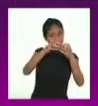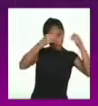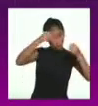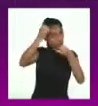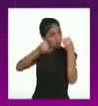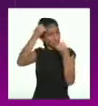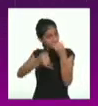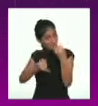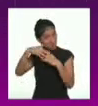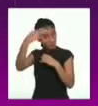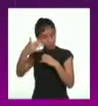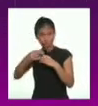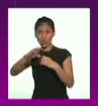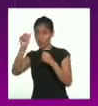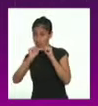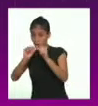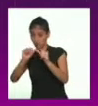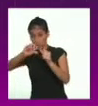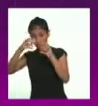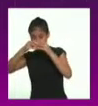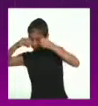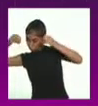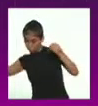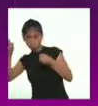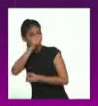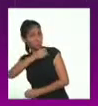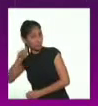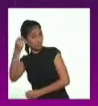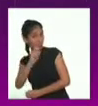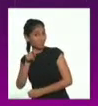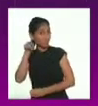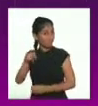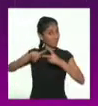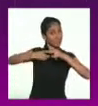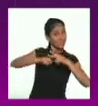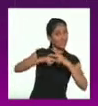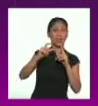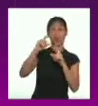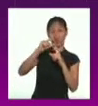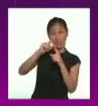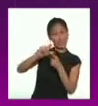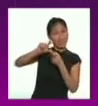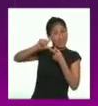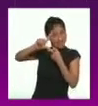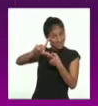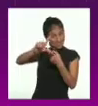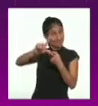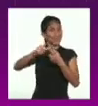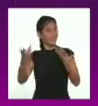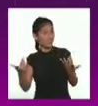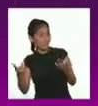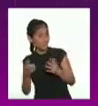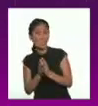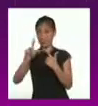párrafo y lo que sigue se indice en el siguiente renglón, el cual empieza con letra inicial,